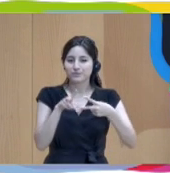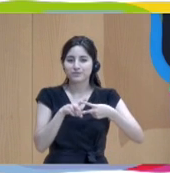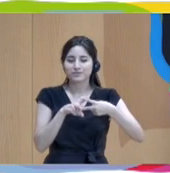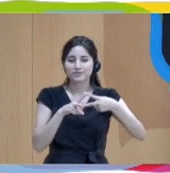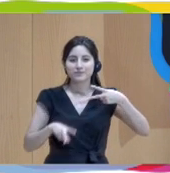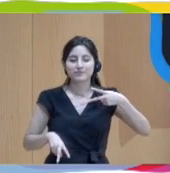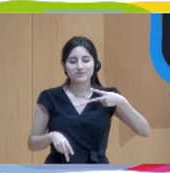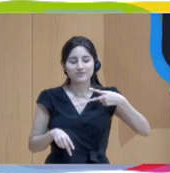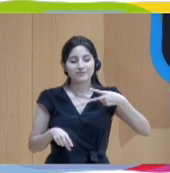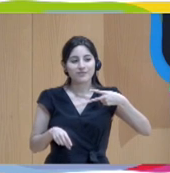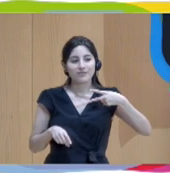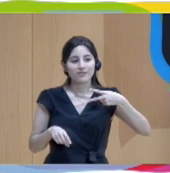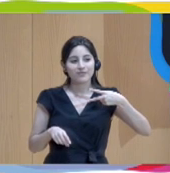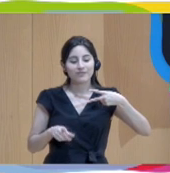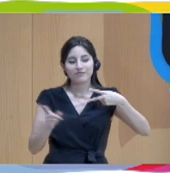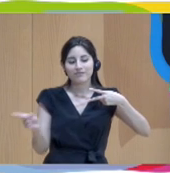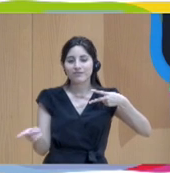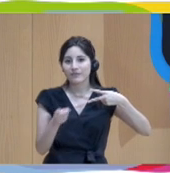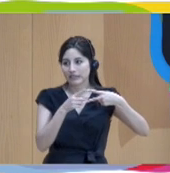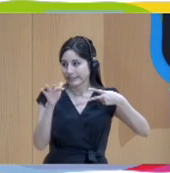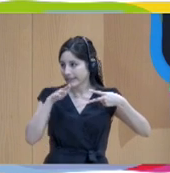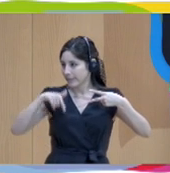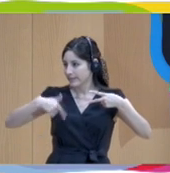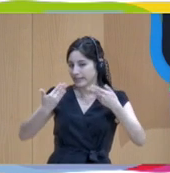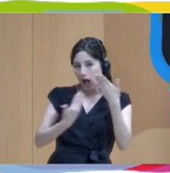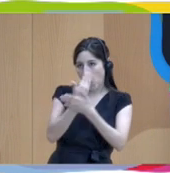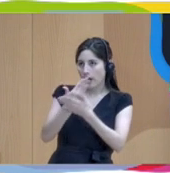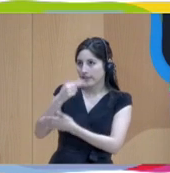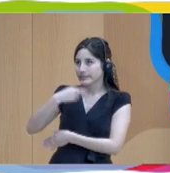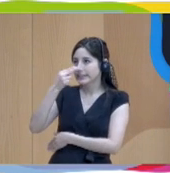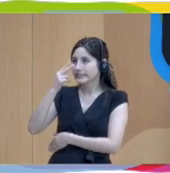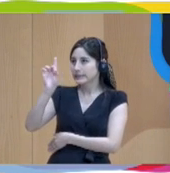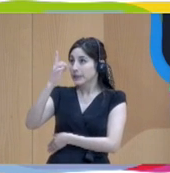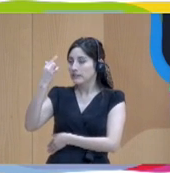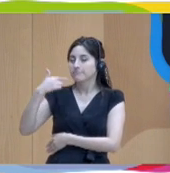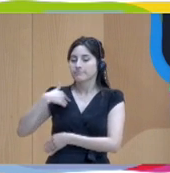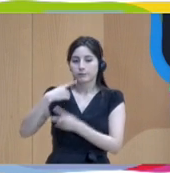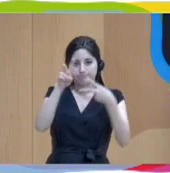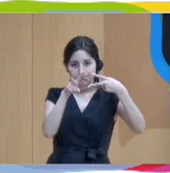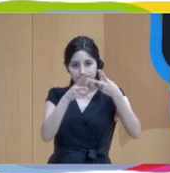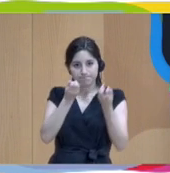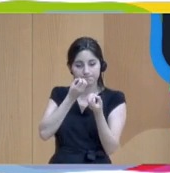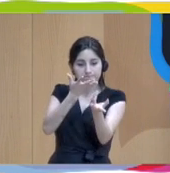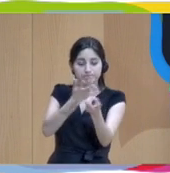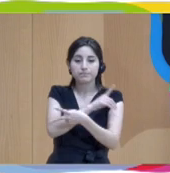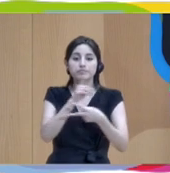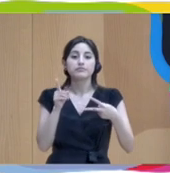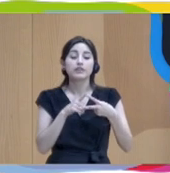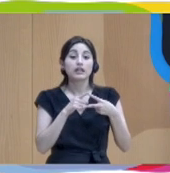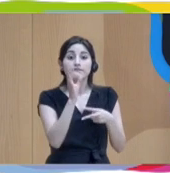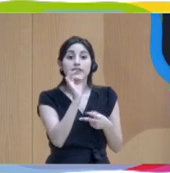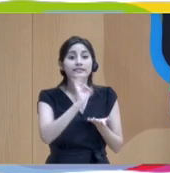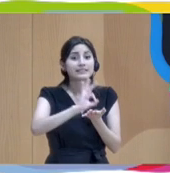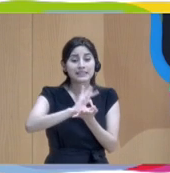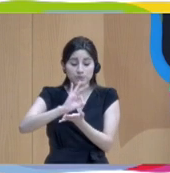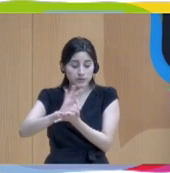de lo que me ha interesado tanto en esta jornada. Una tiene que ver con que cada vez en los servicios nos encontramos con más